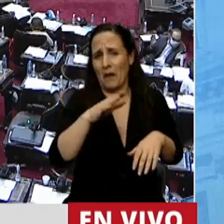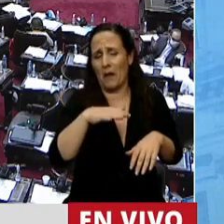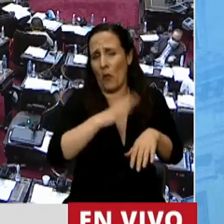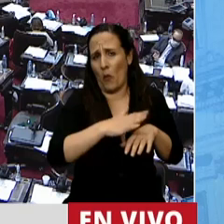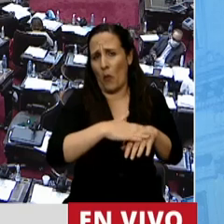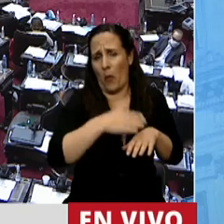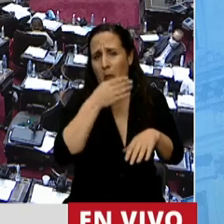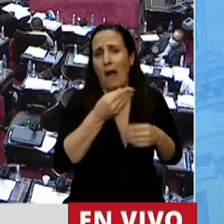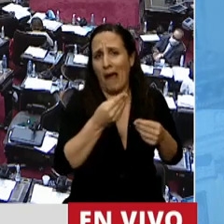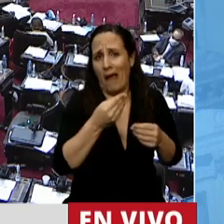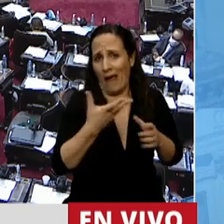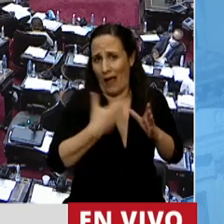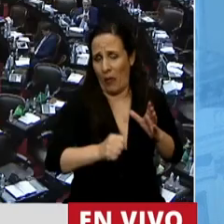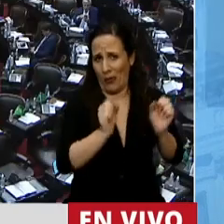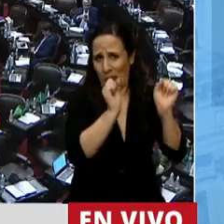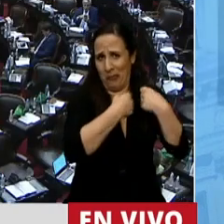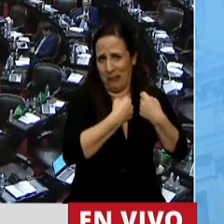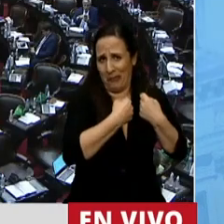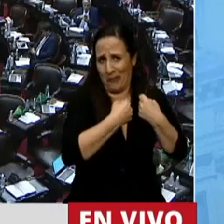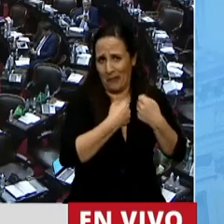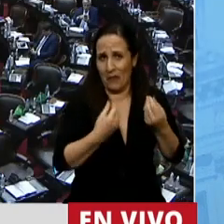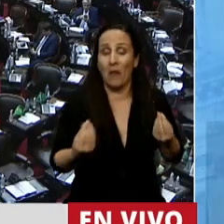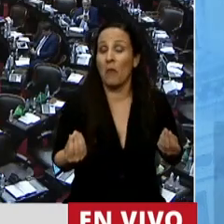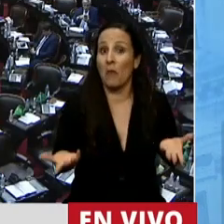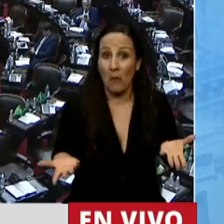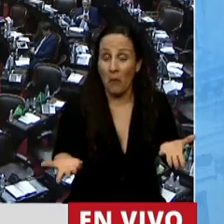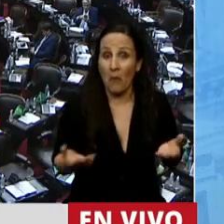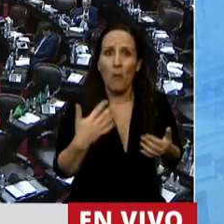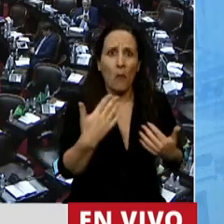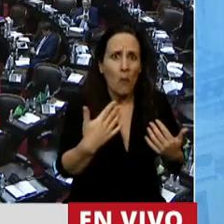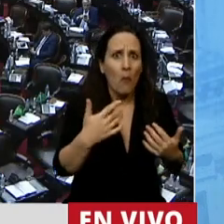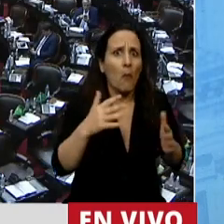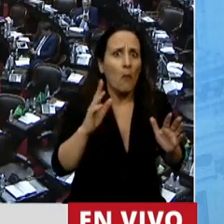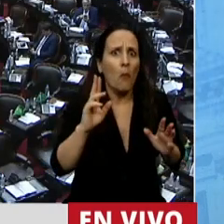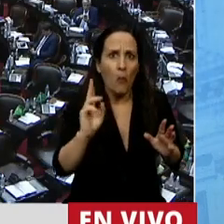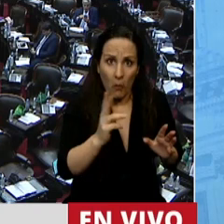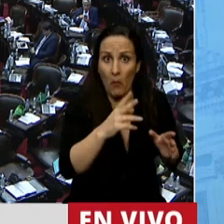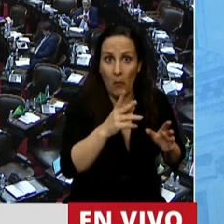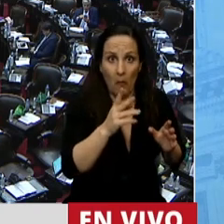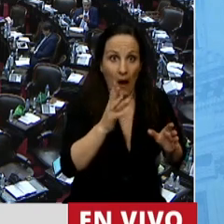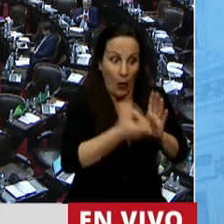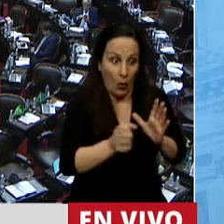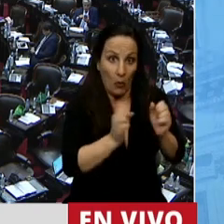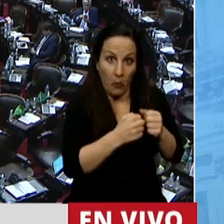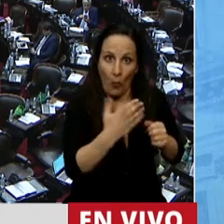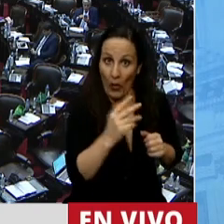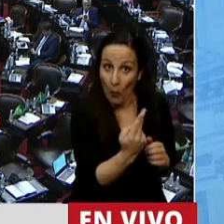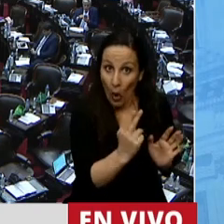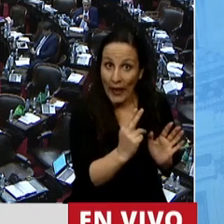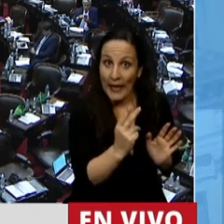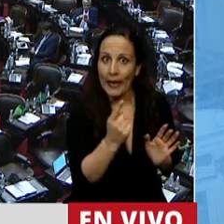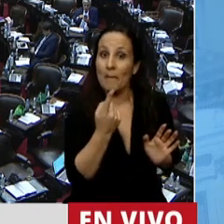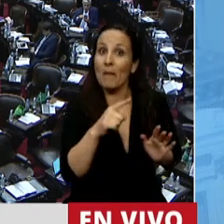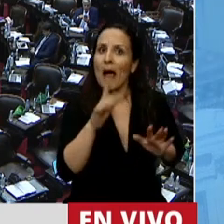clandestinos. Porque no es solo la posibilidad de morir en un aborto clandestino, sino también